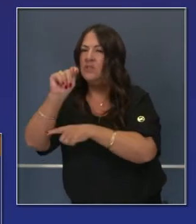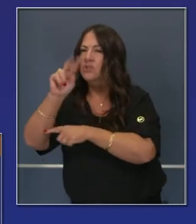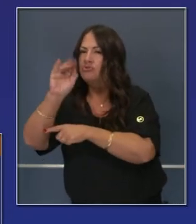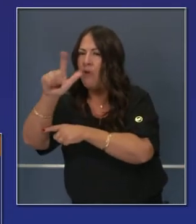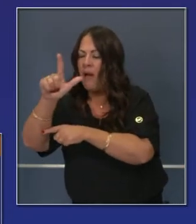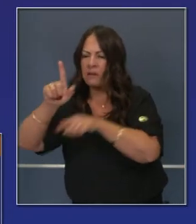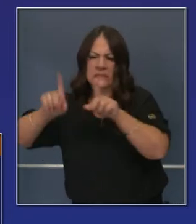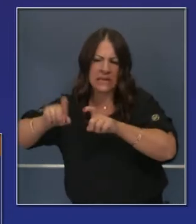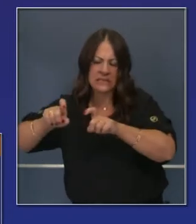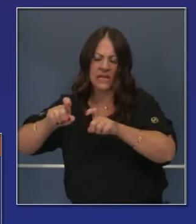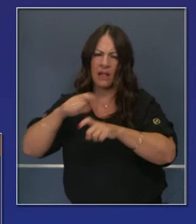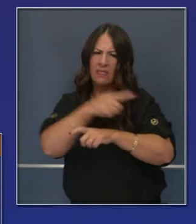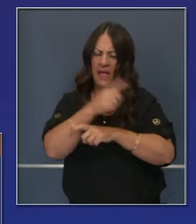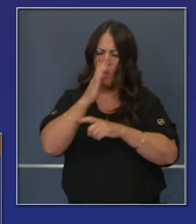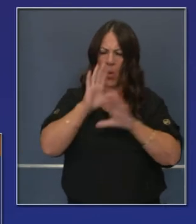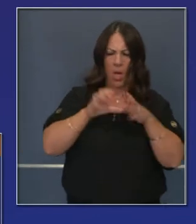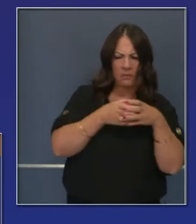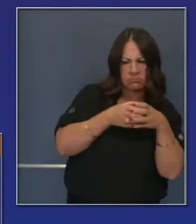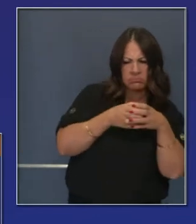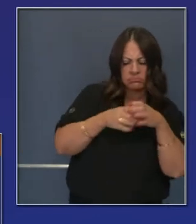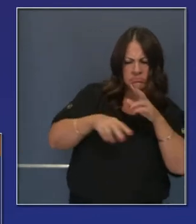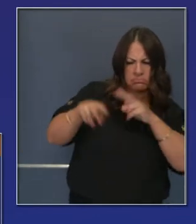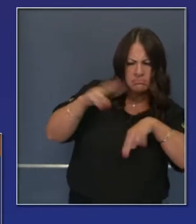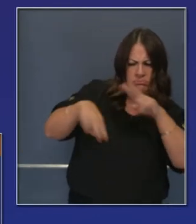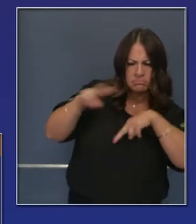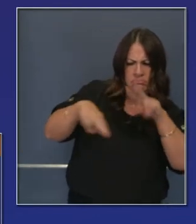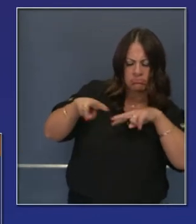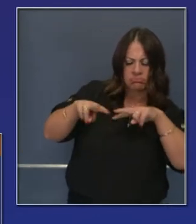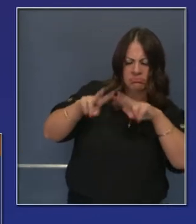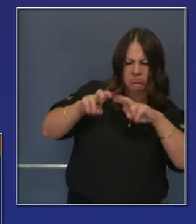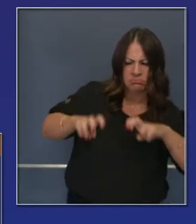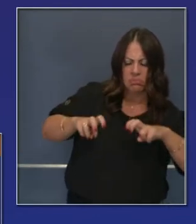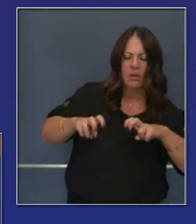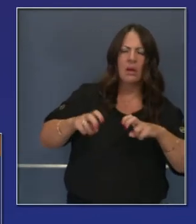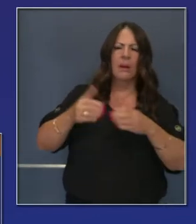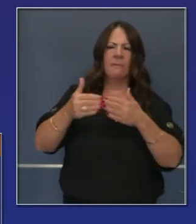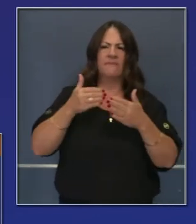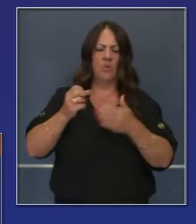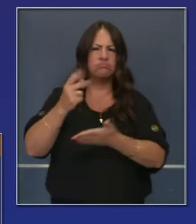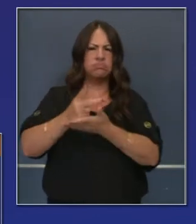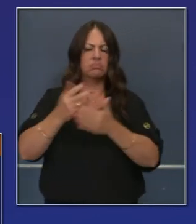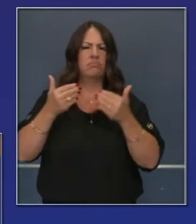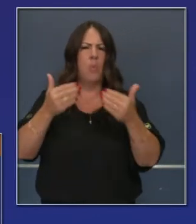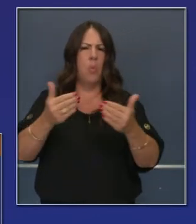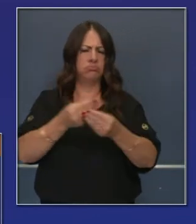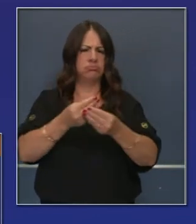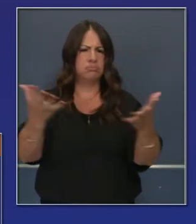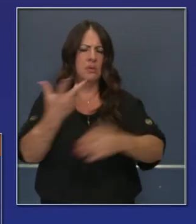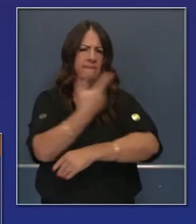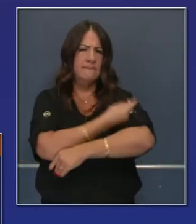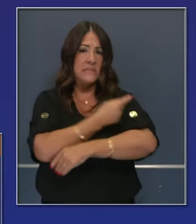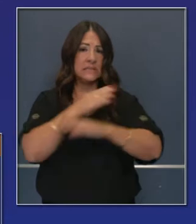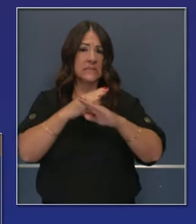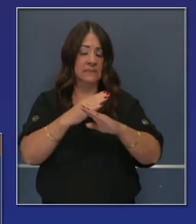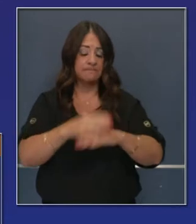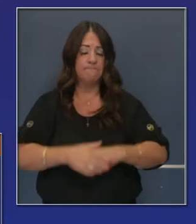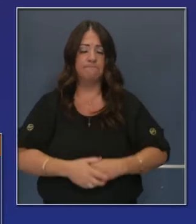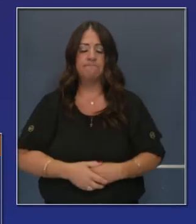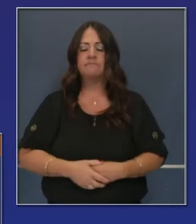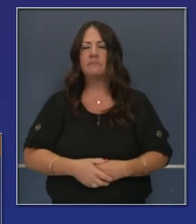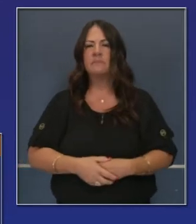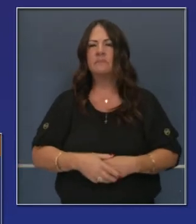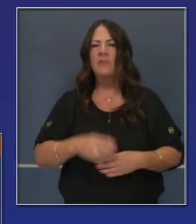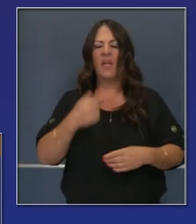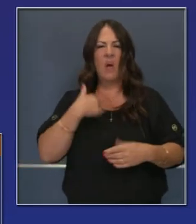garantizar la seguridad, para garantizar la equidad y para garantizar la transparencia de la distribución de nuestras vacunas.